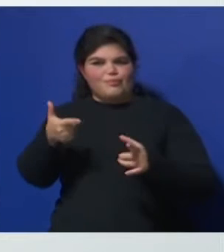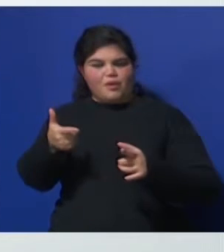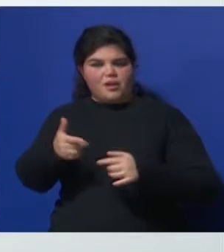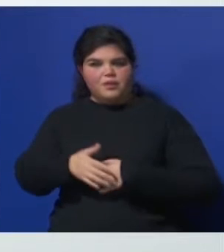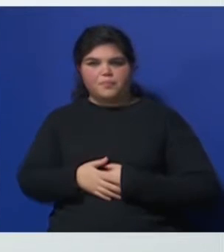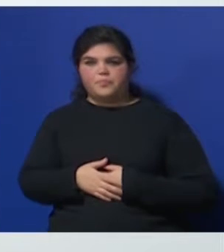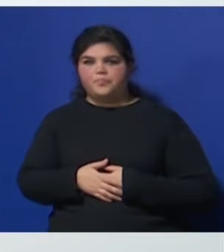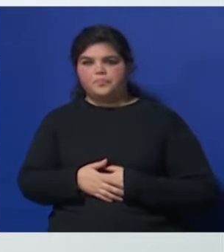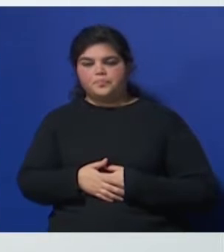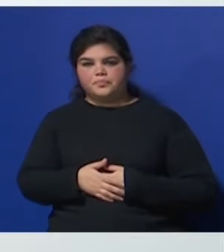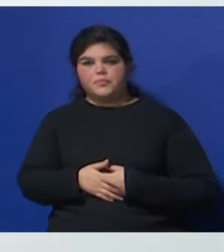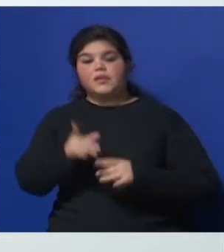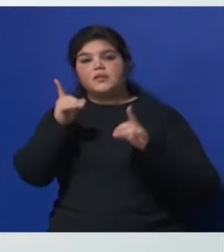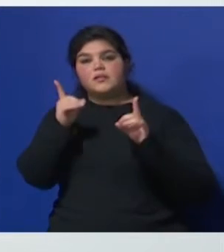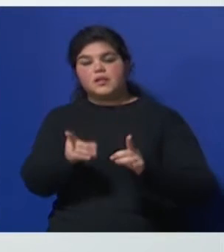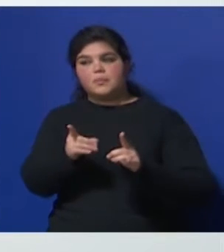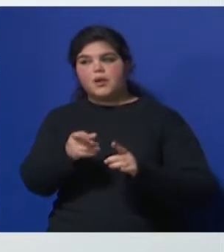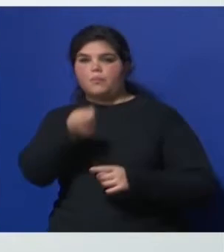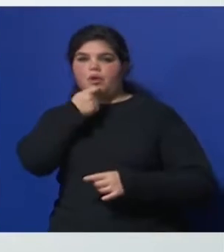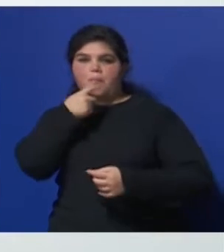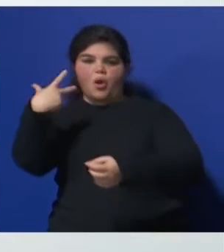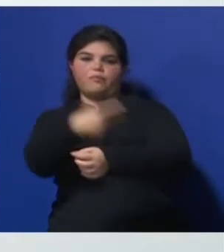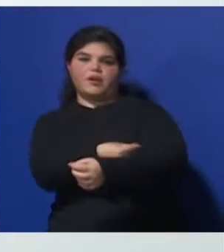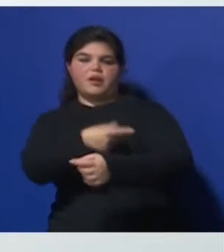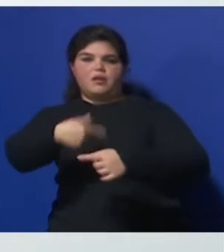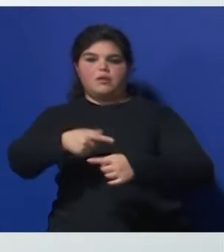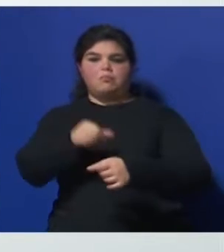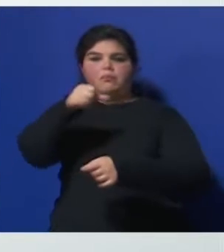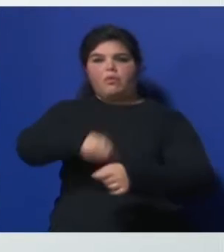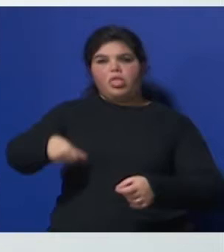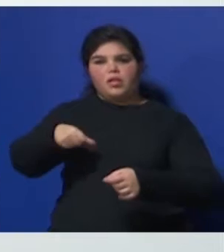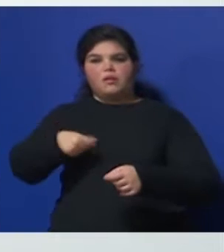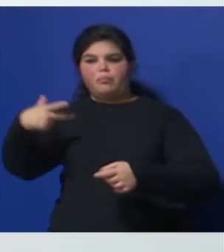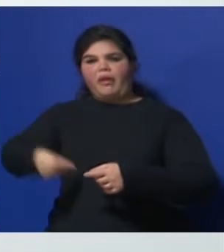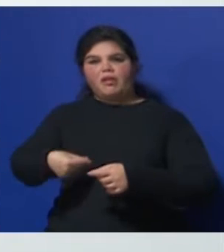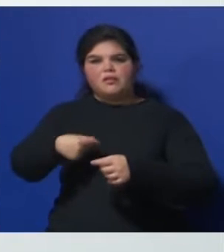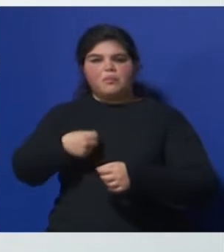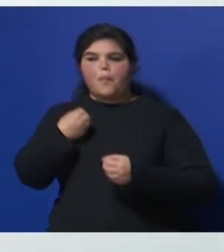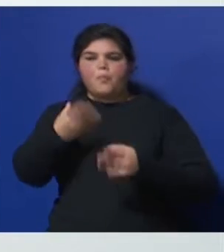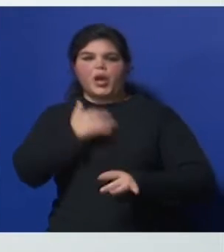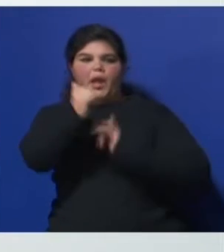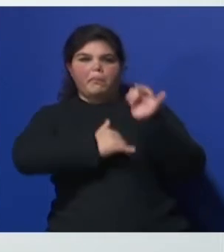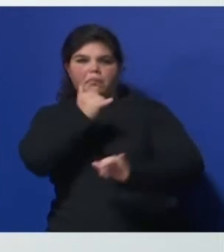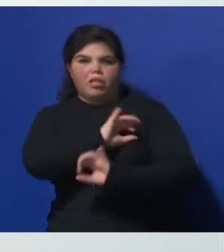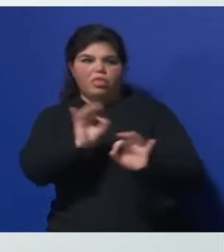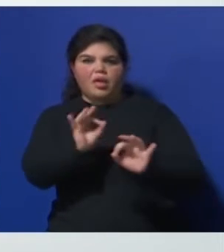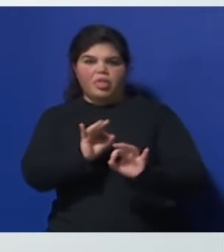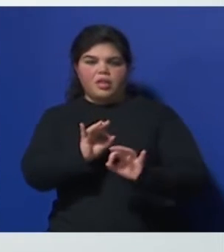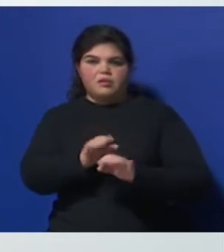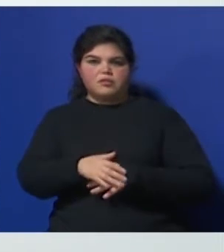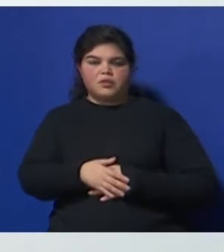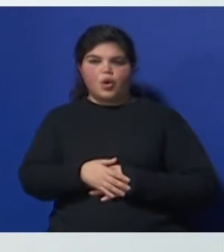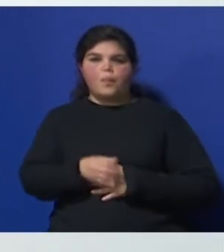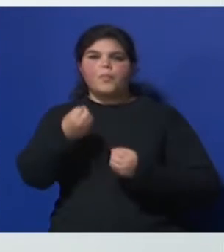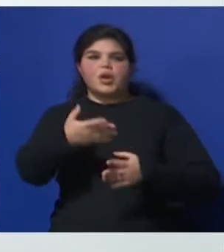también Bueno Te pongo un suero Te pincho Te corto Pero no te explico Por qué voy a hacer Ese procedimiento O por qué me llevo Tu